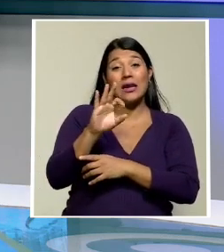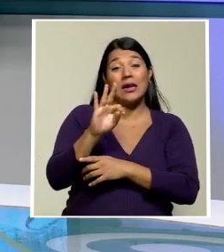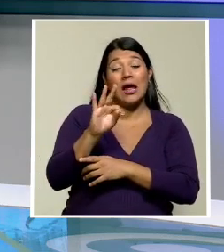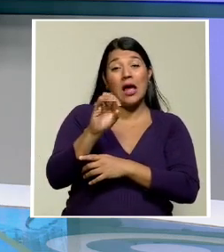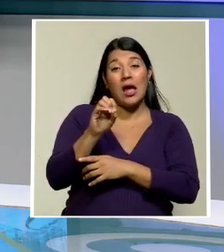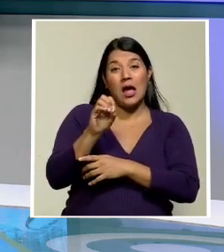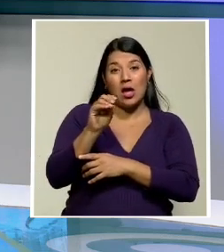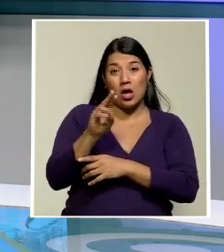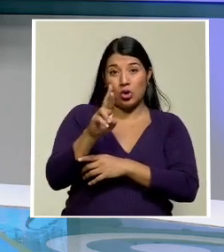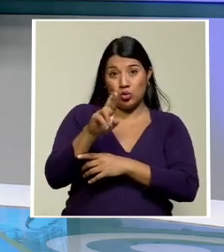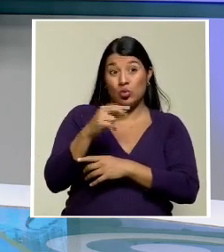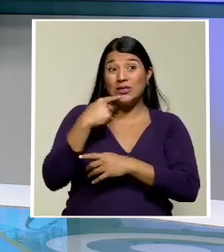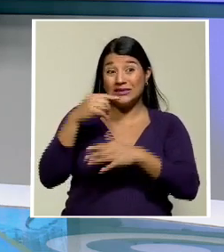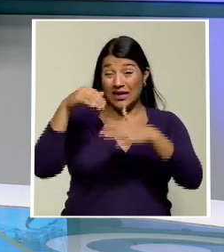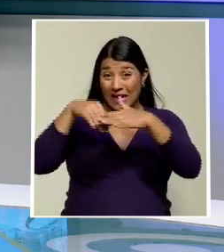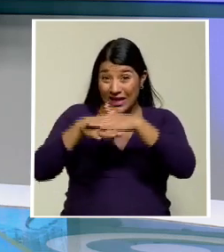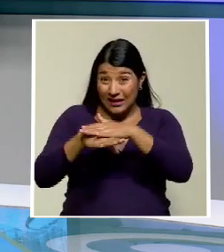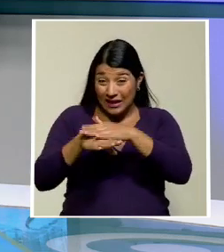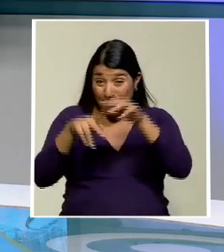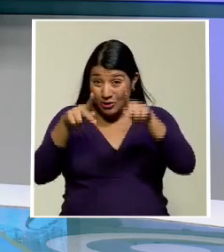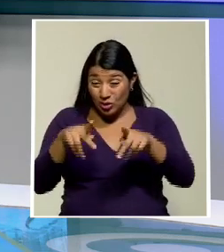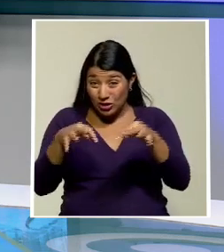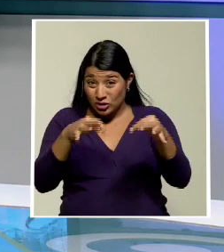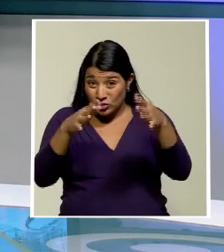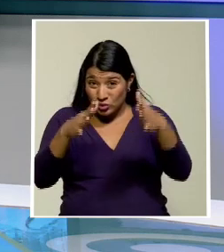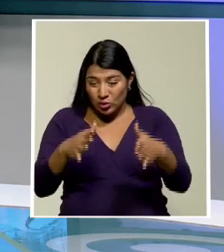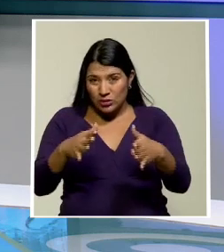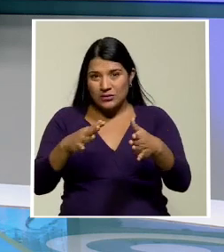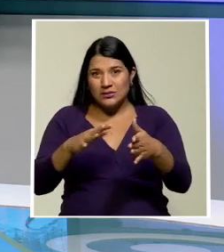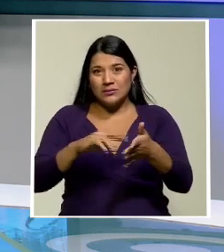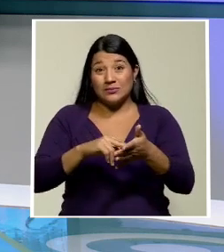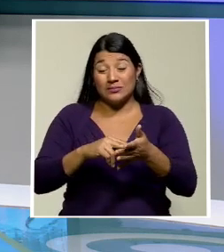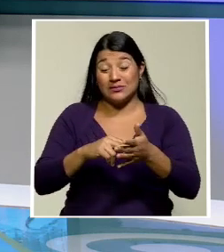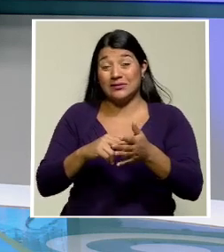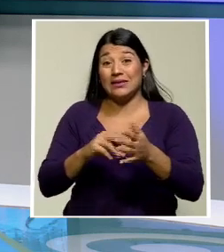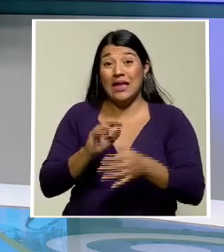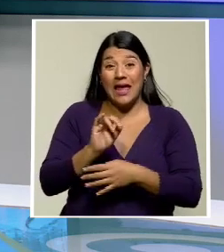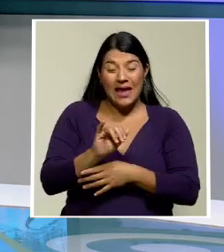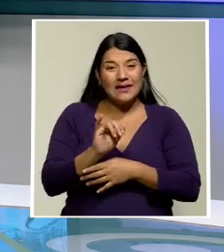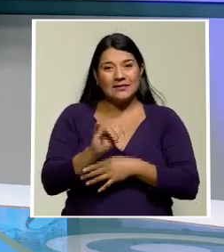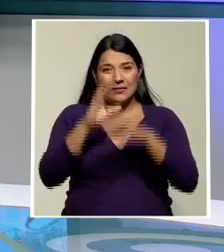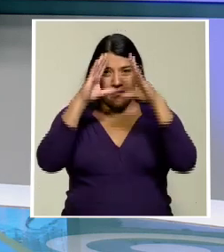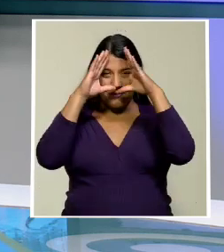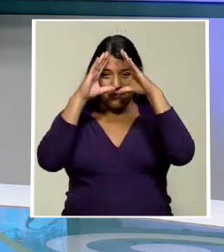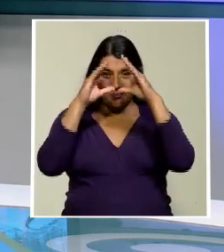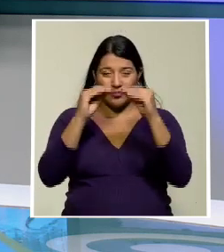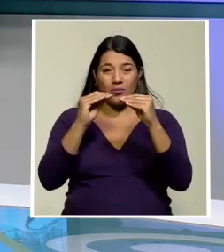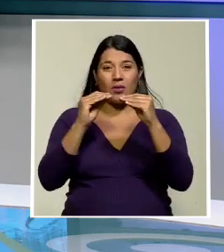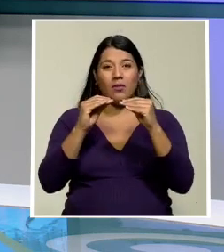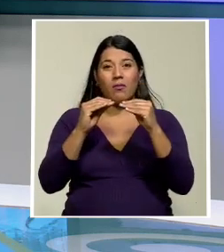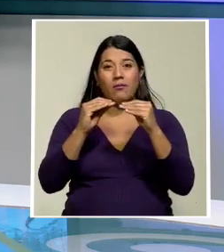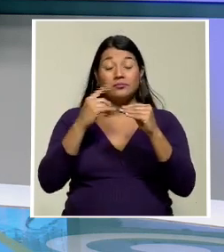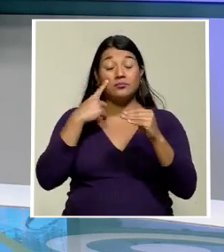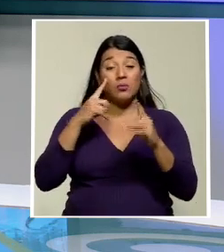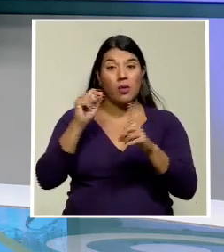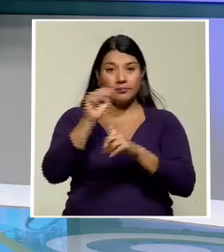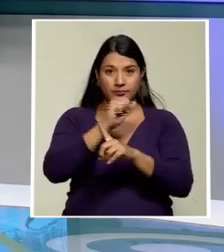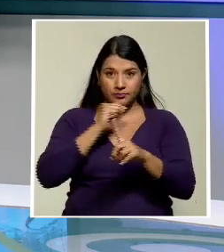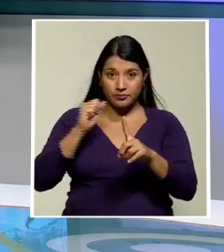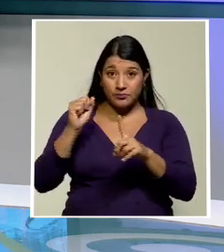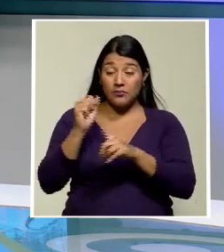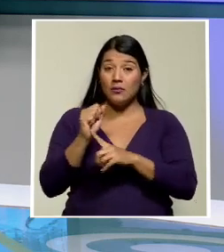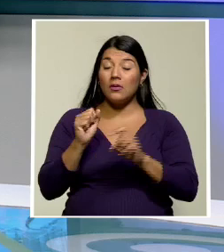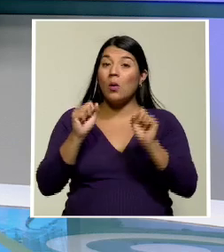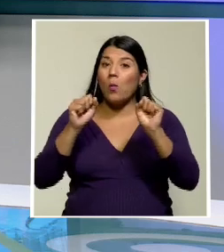millones de dólares anuales y un 58% de cancelaciones, estimación que realizan ante la situación que